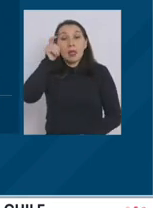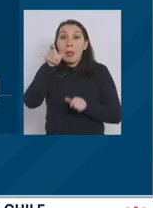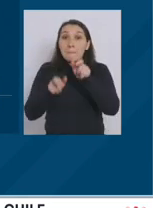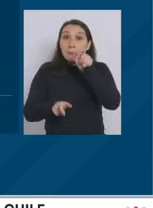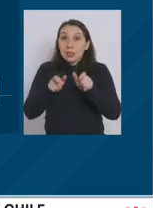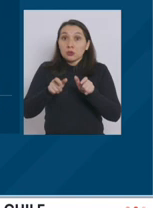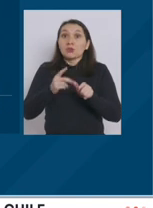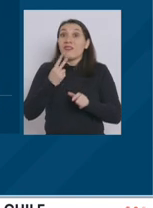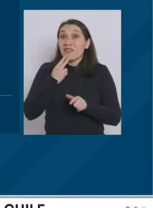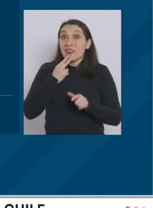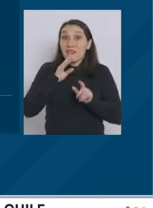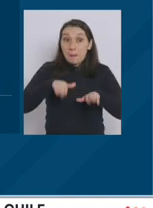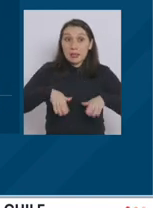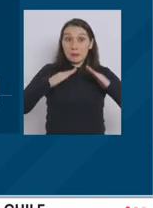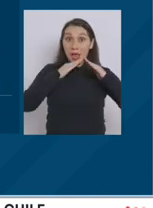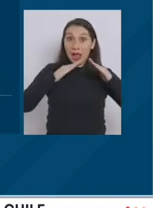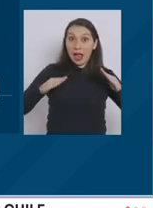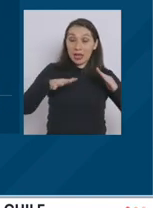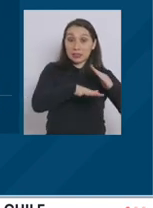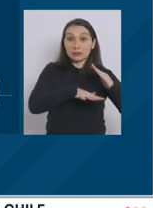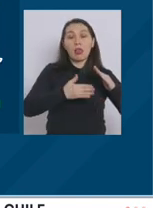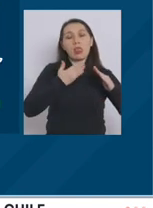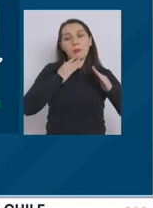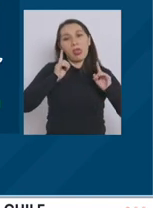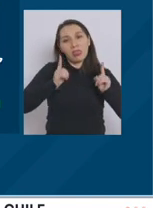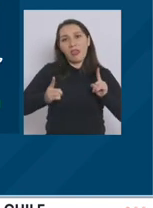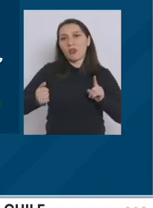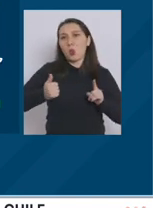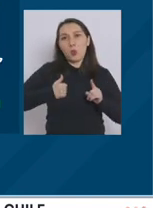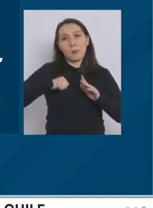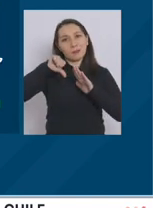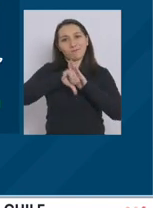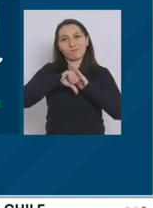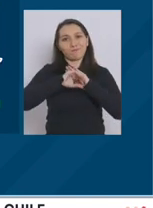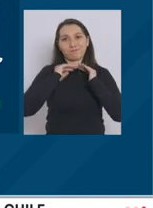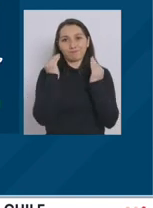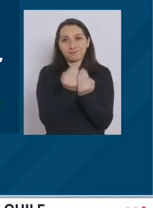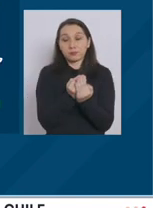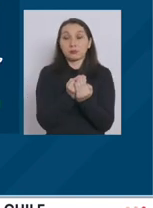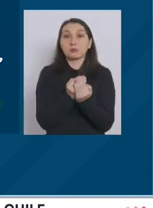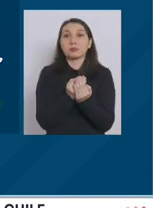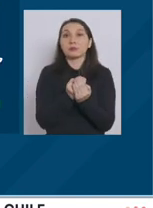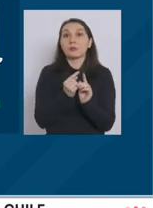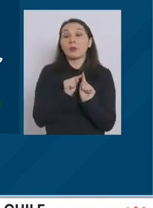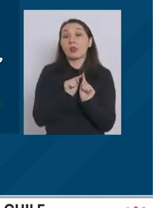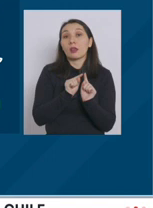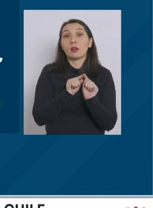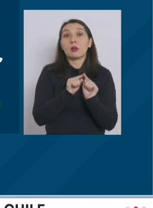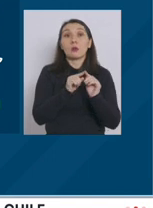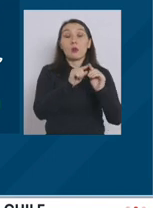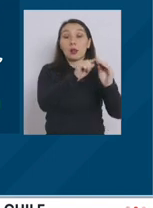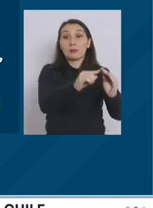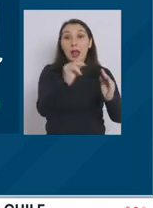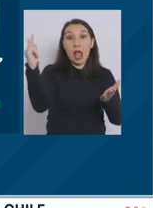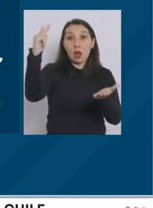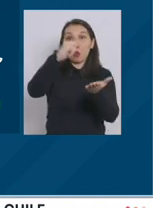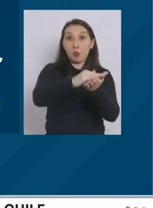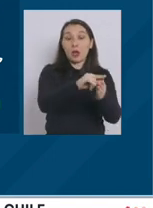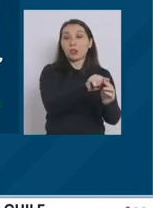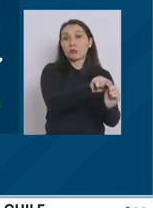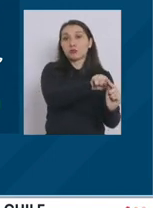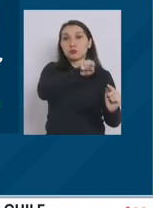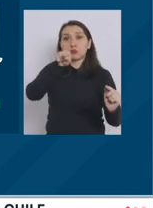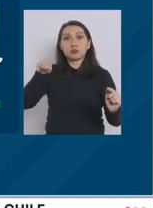personas que están habitando en ese domicilio también deben hacer esta cuarentena. Y para el traslado a su lugar de aislamiento deben hacerlo en